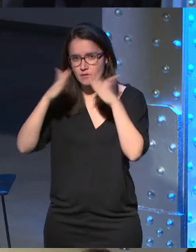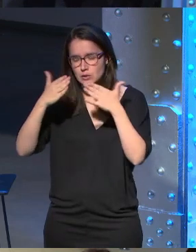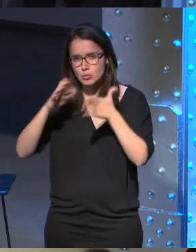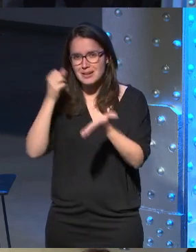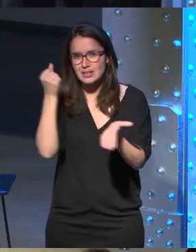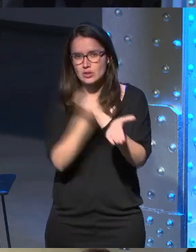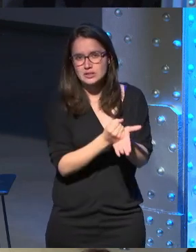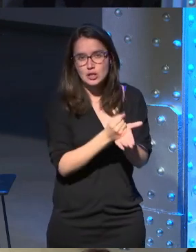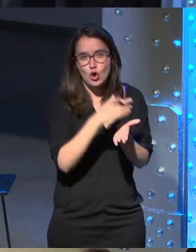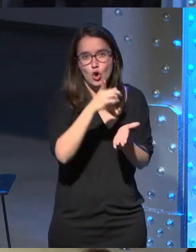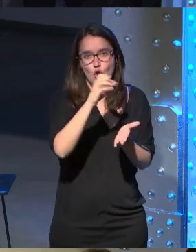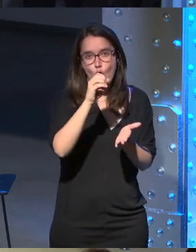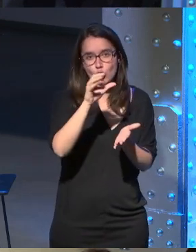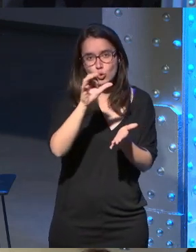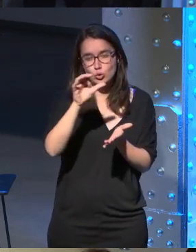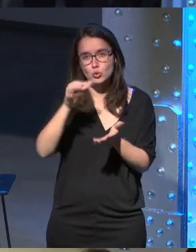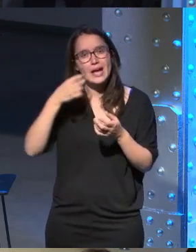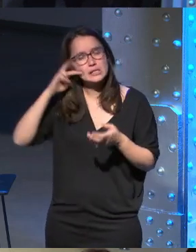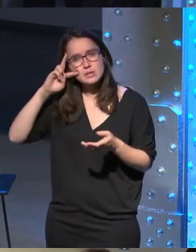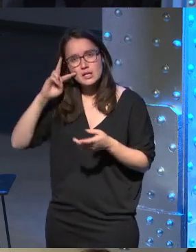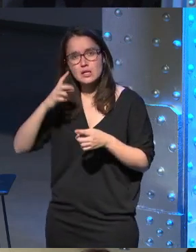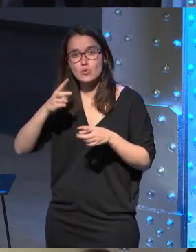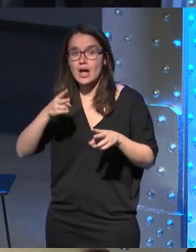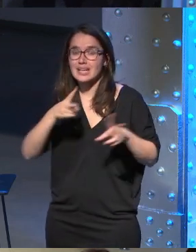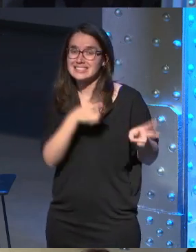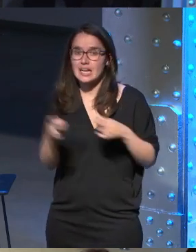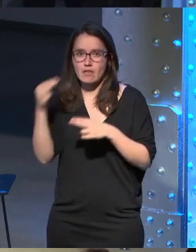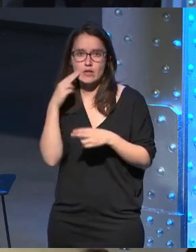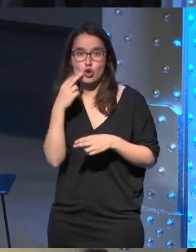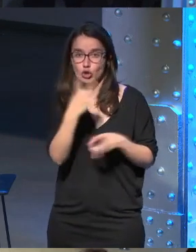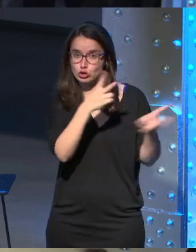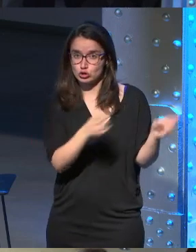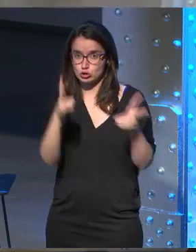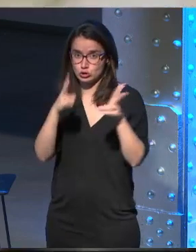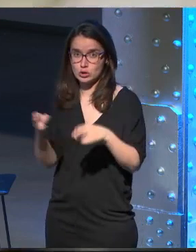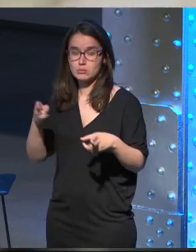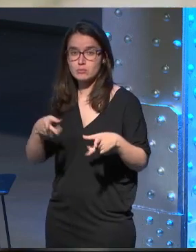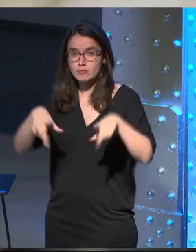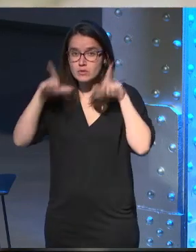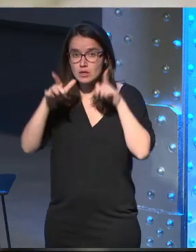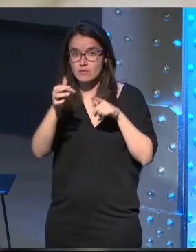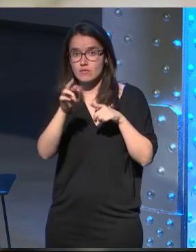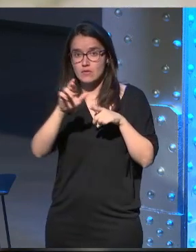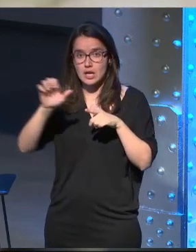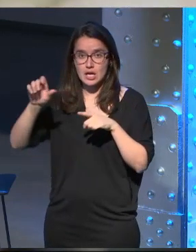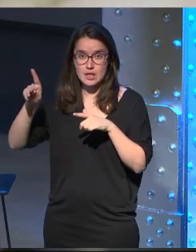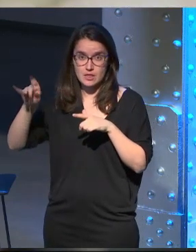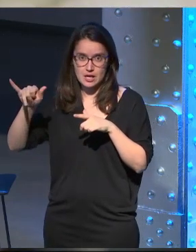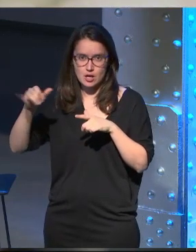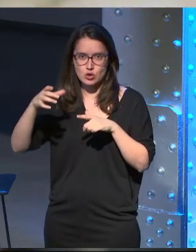el sello de de Oculus Studios es una experiencia una serie de terror son dos episodios protagonizados por Freddy Krueger Robin England